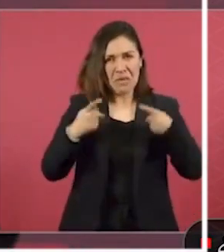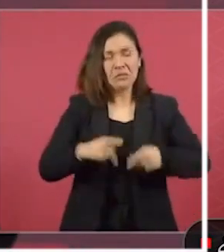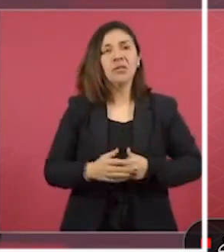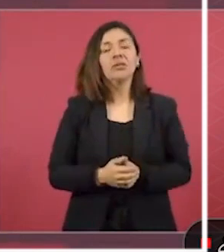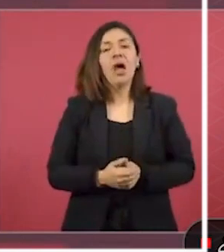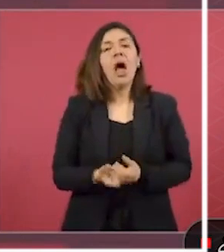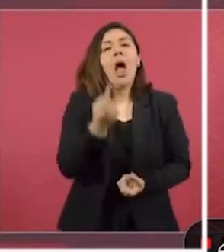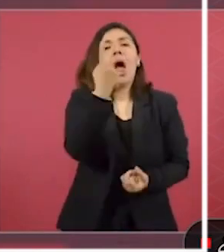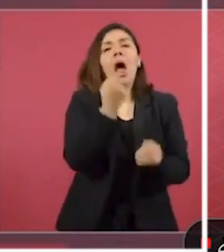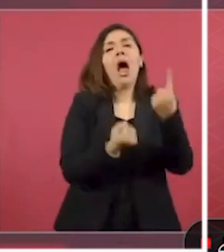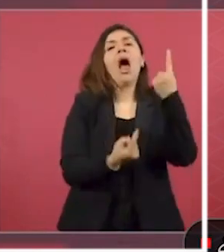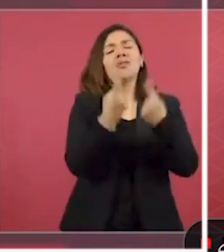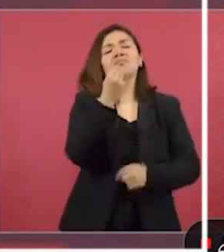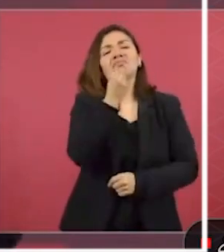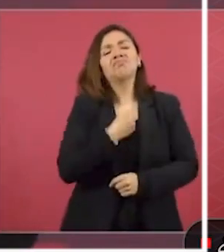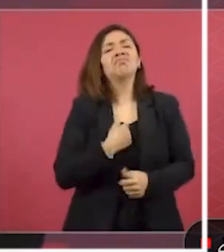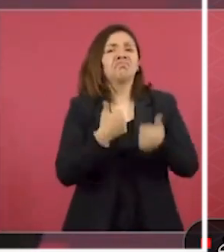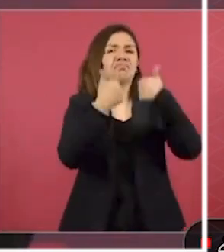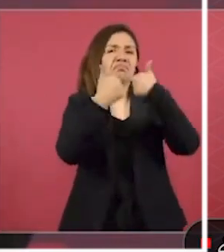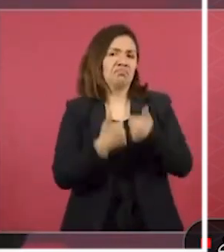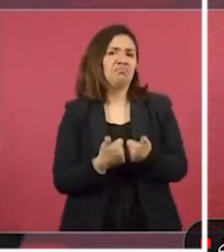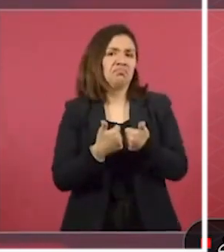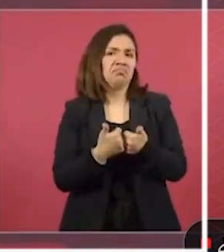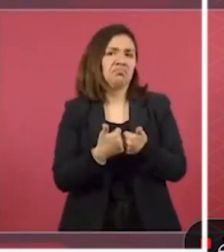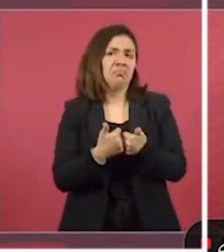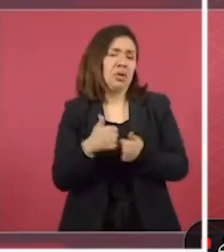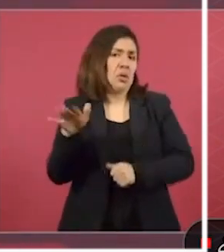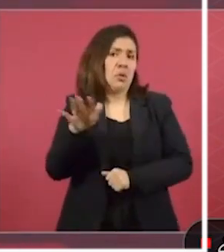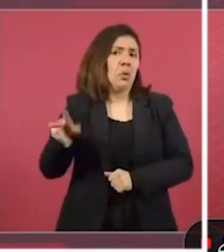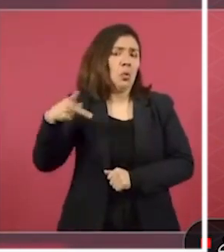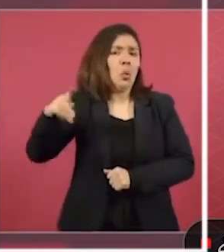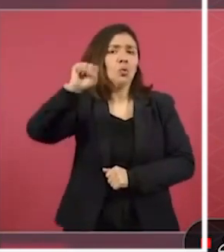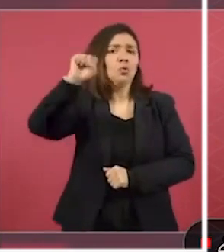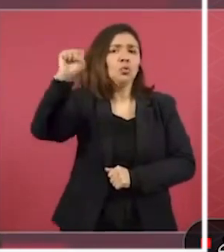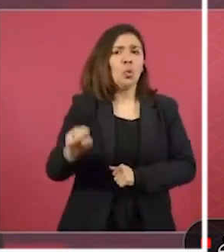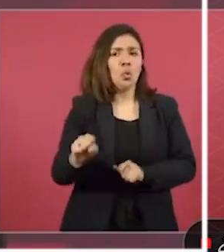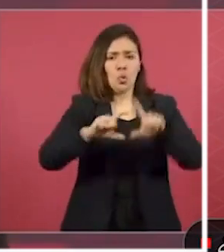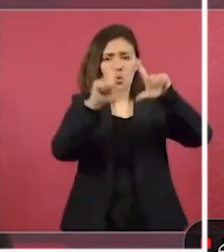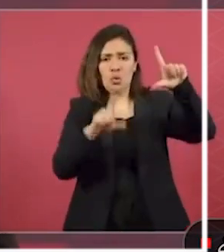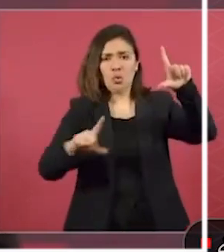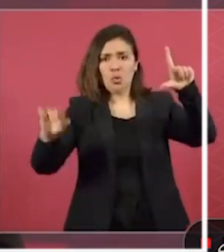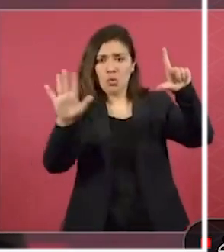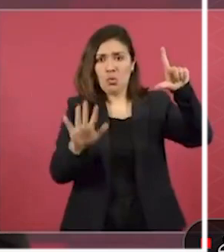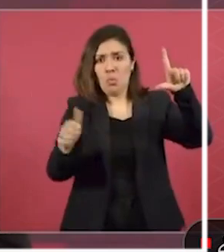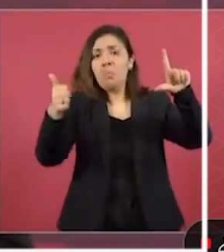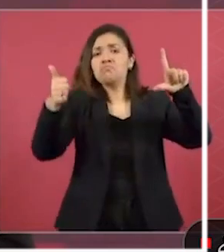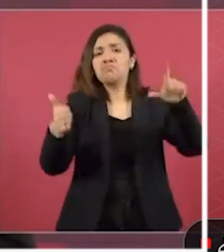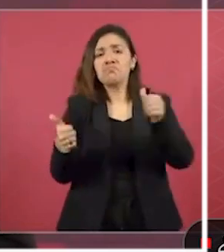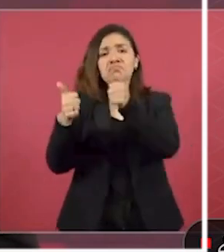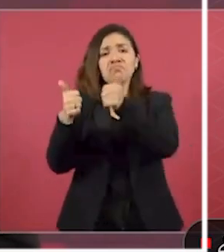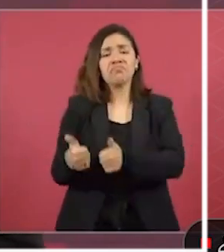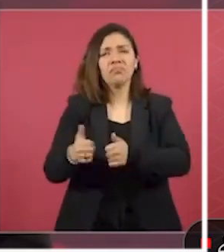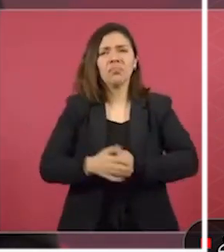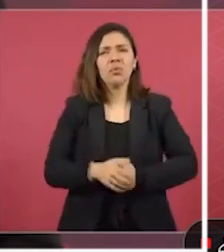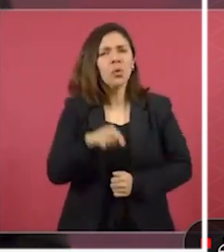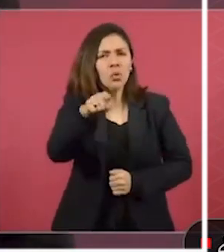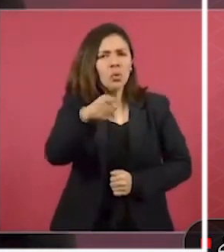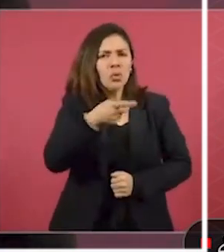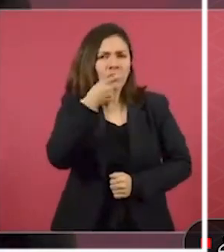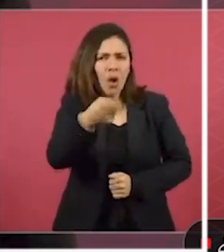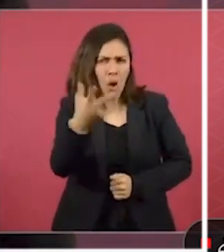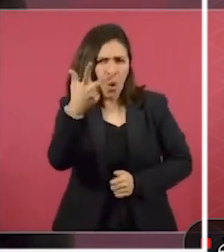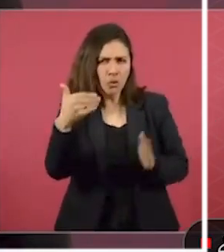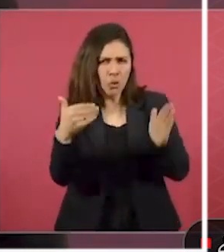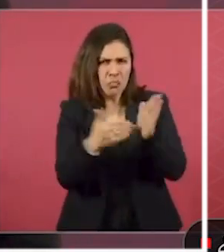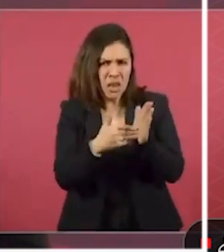quedando en el sureste porque hablas de ocho mil